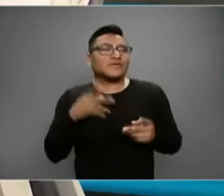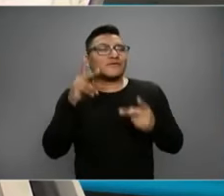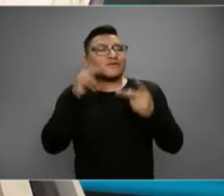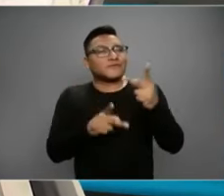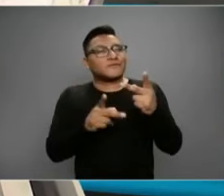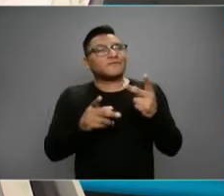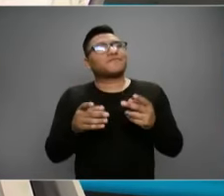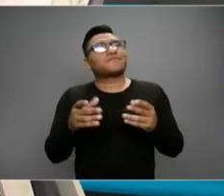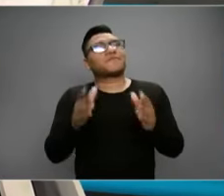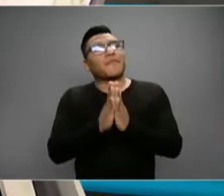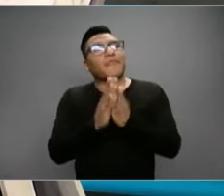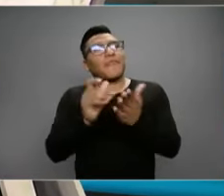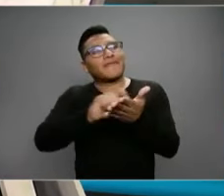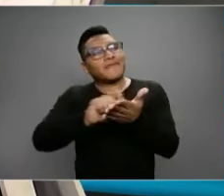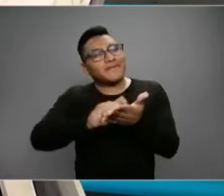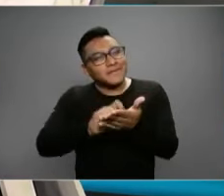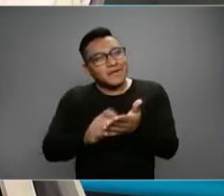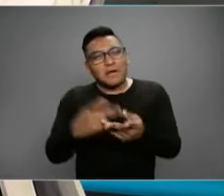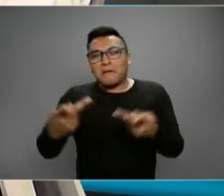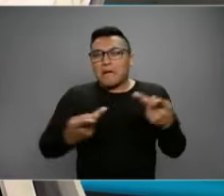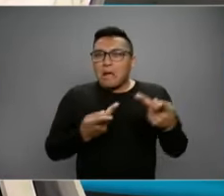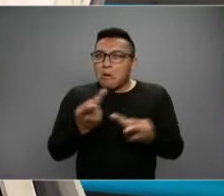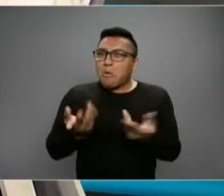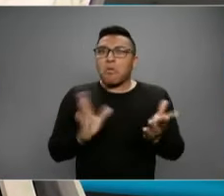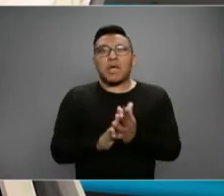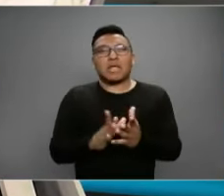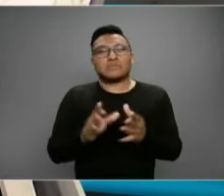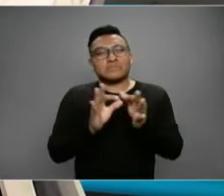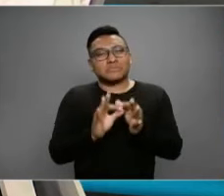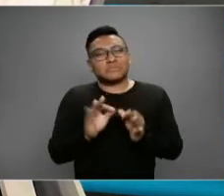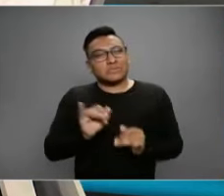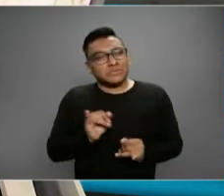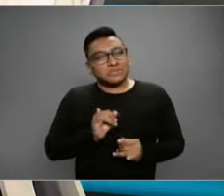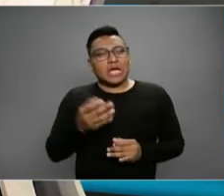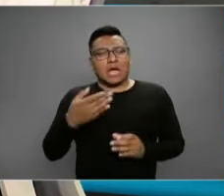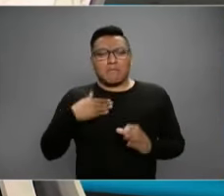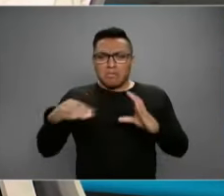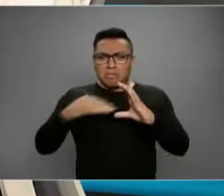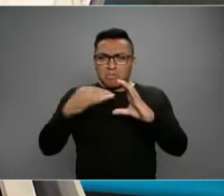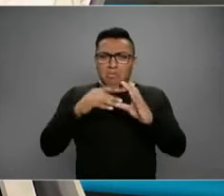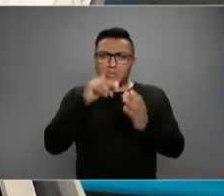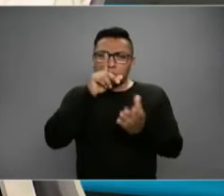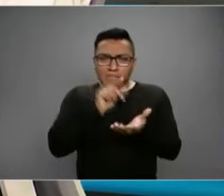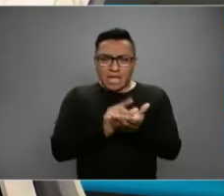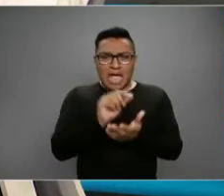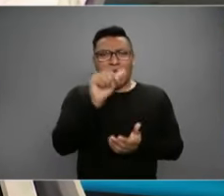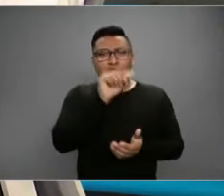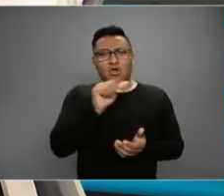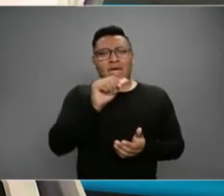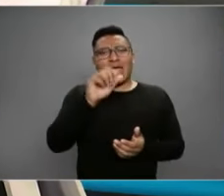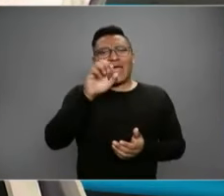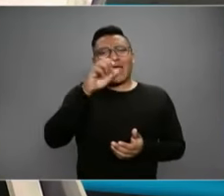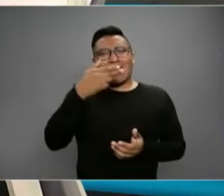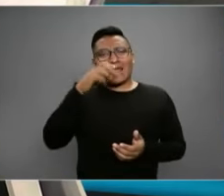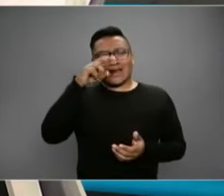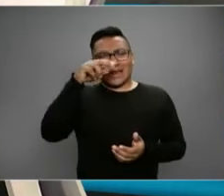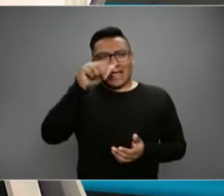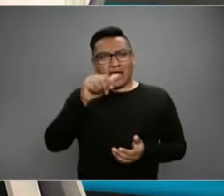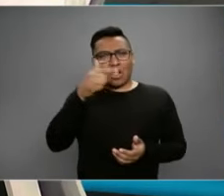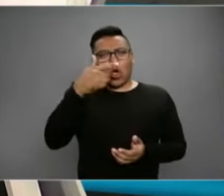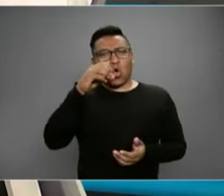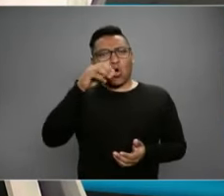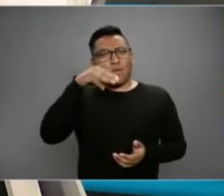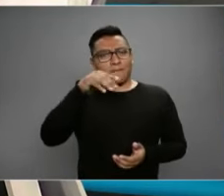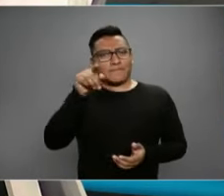favor escríbanos, mándenos sus preguntas, nos interesa mucho, me las pueden mandar a mi propia cuenta de Twitter, arroba Hernán Gómez B, y a la